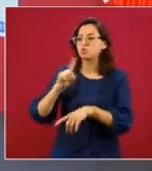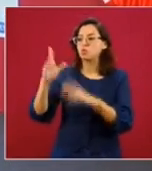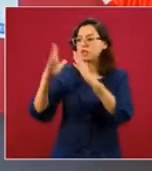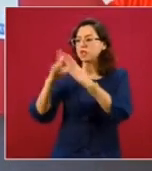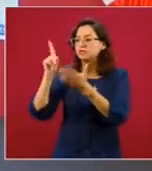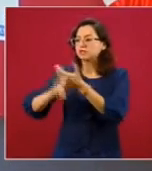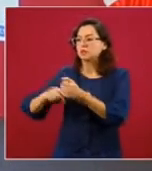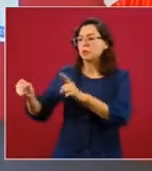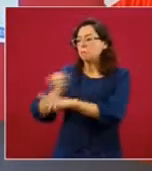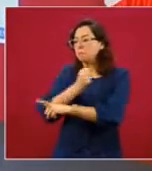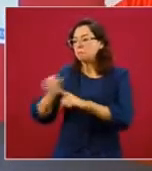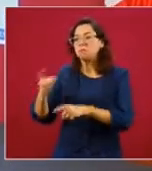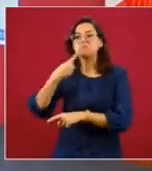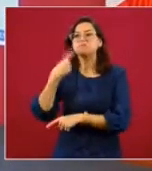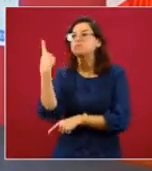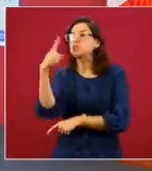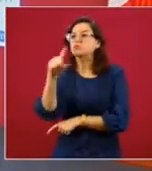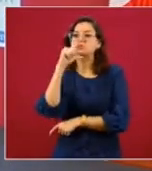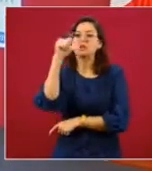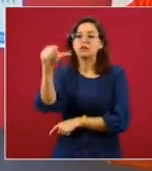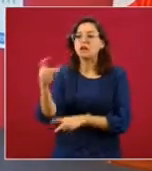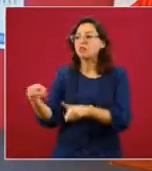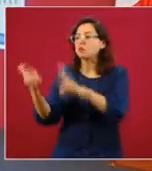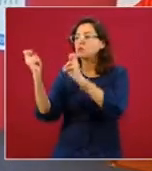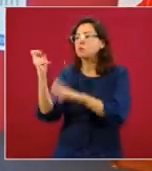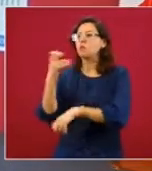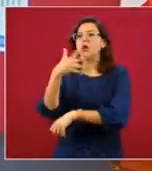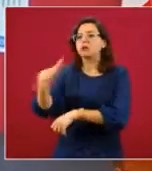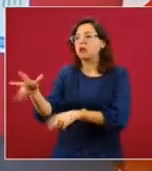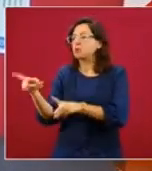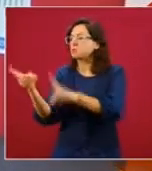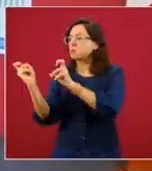los robos en general, ya es otra cosa. Pero esto